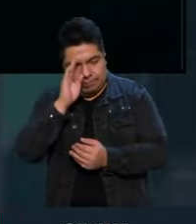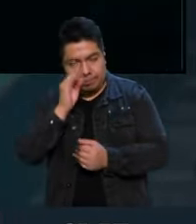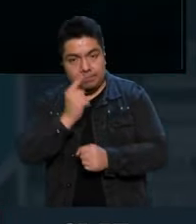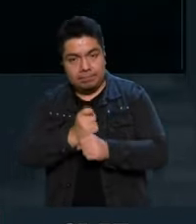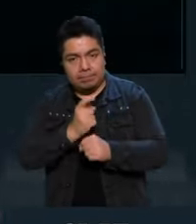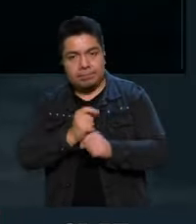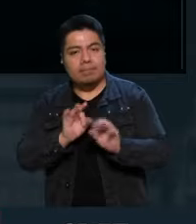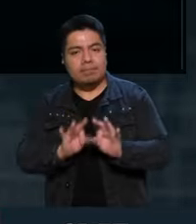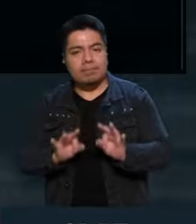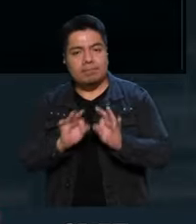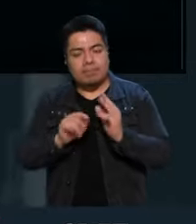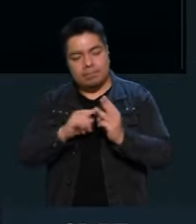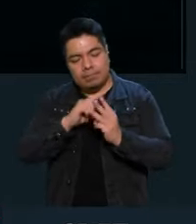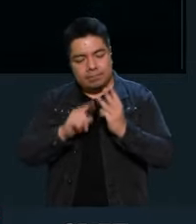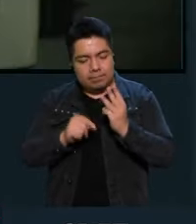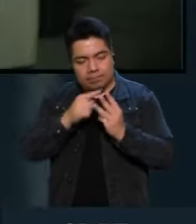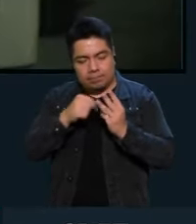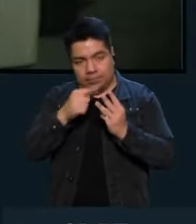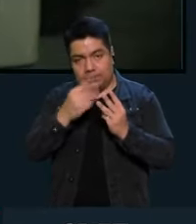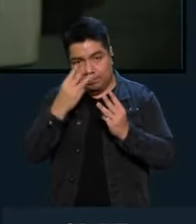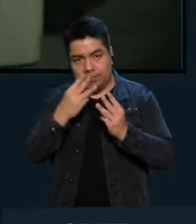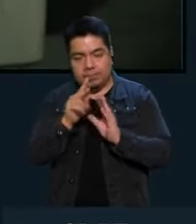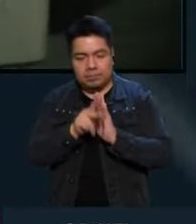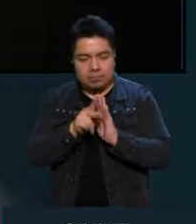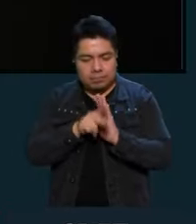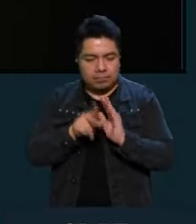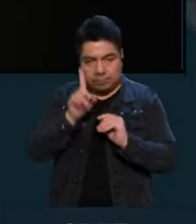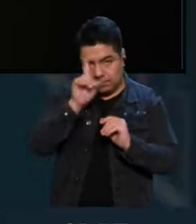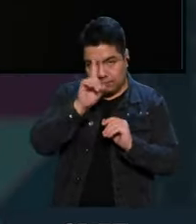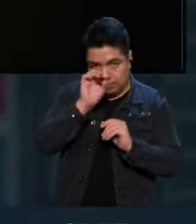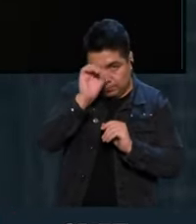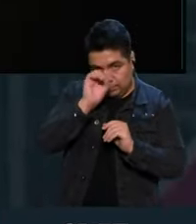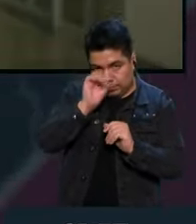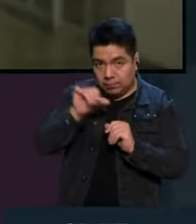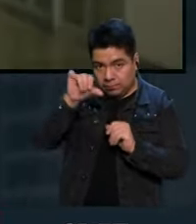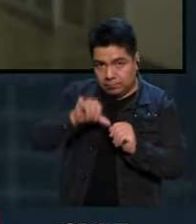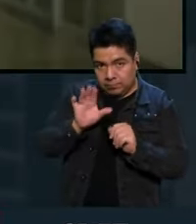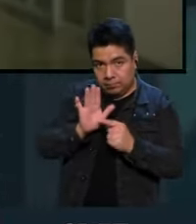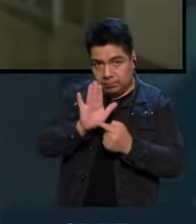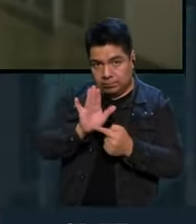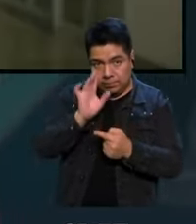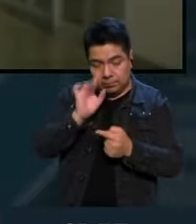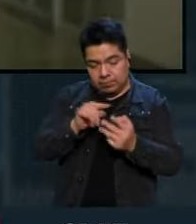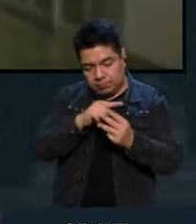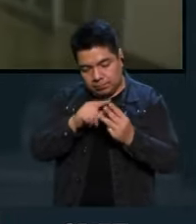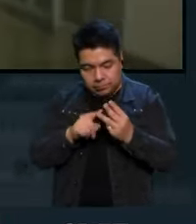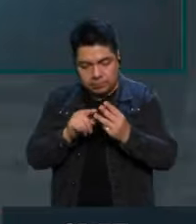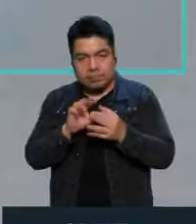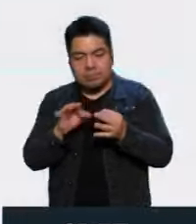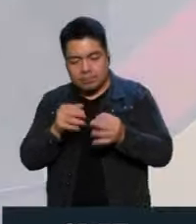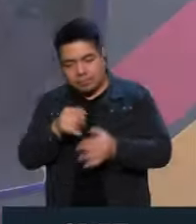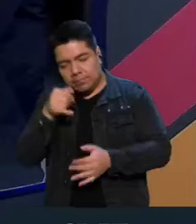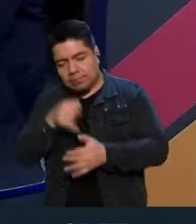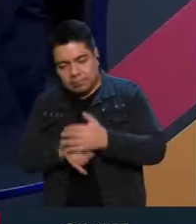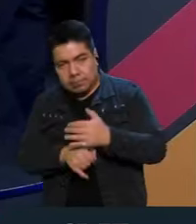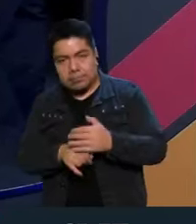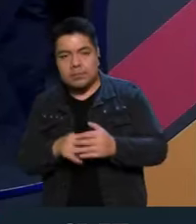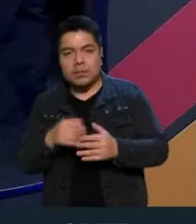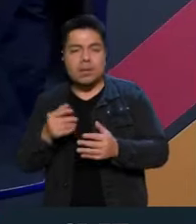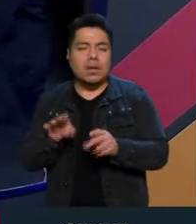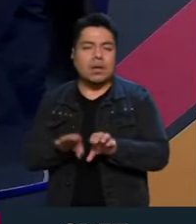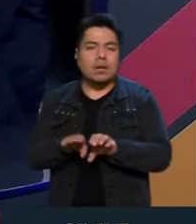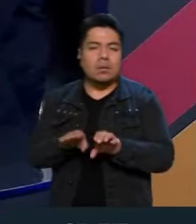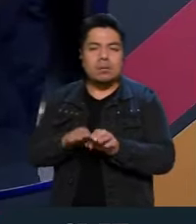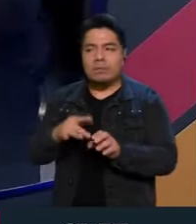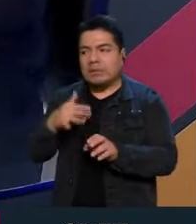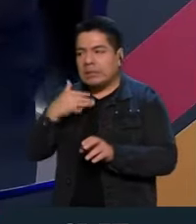Entonces, estos productos audiovisuales que estamos recomendando el día de hoy son el fondo de la corrupción,